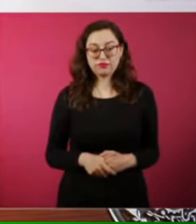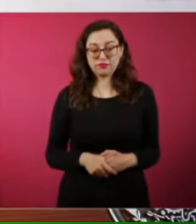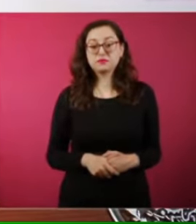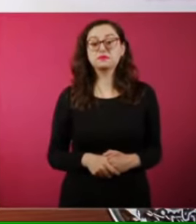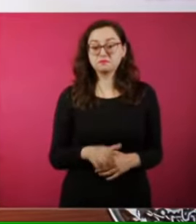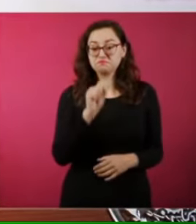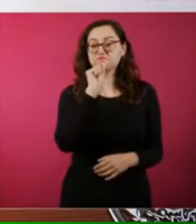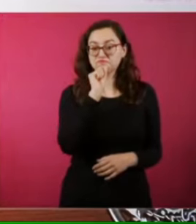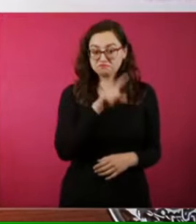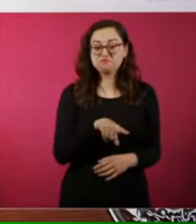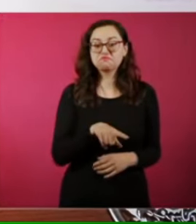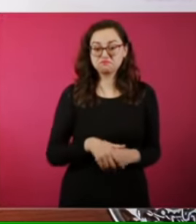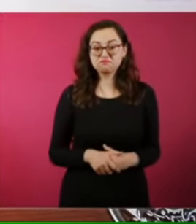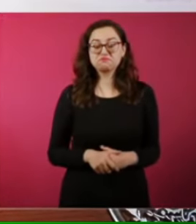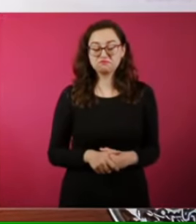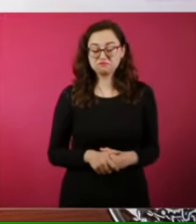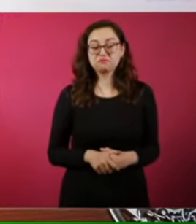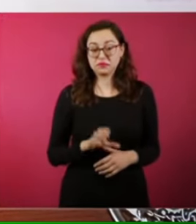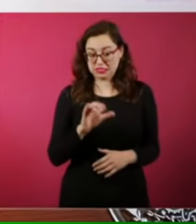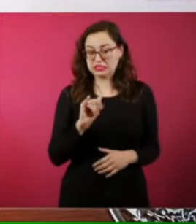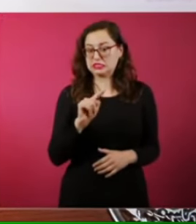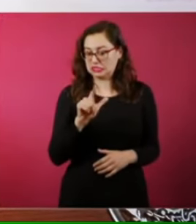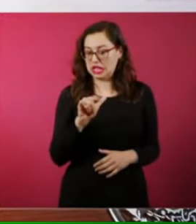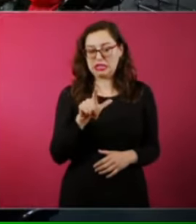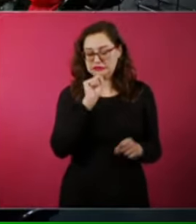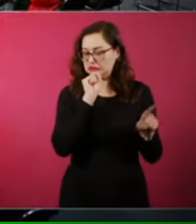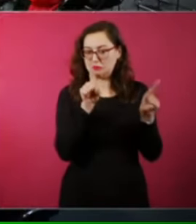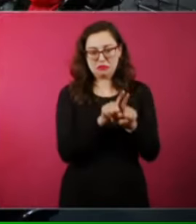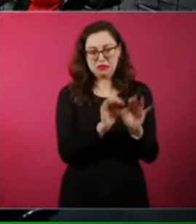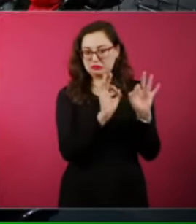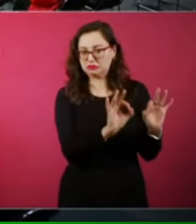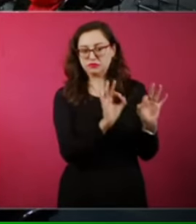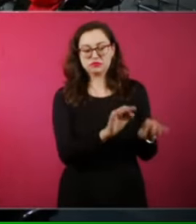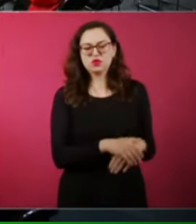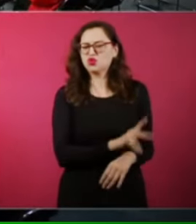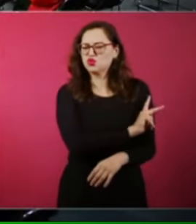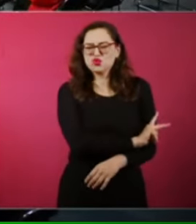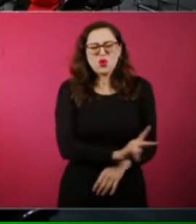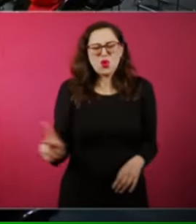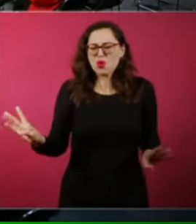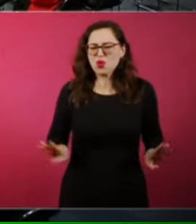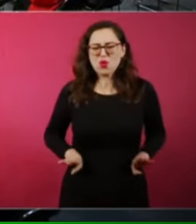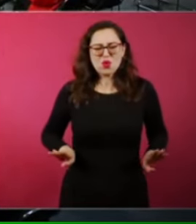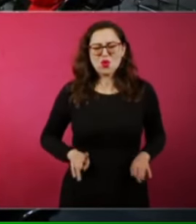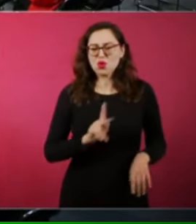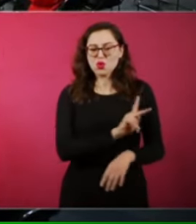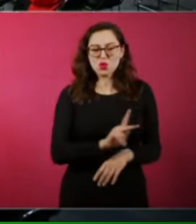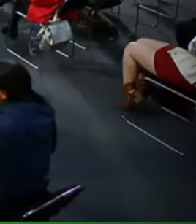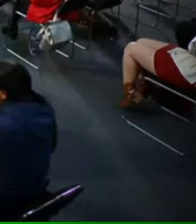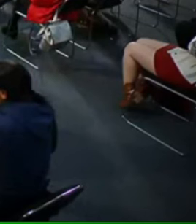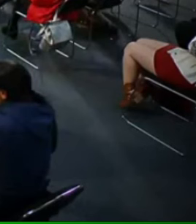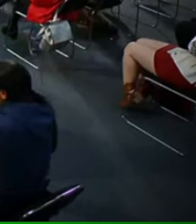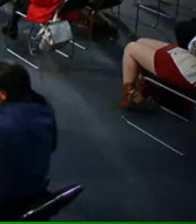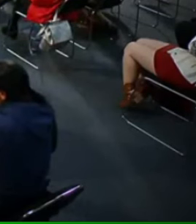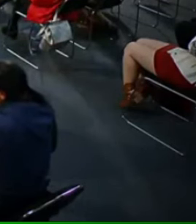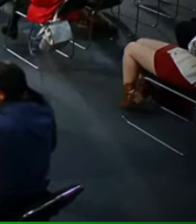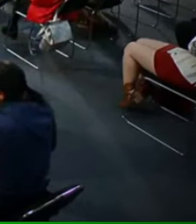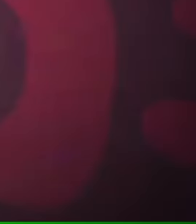muy bien el citrale sí, todos, todos todos tienen